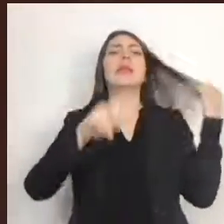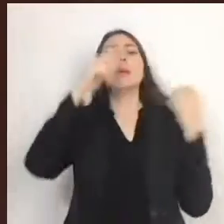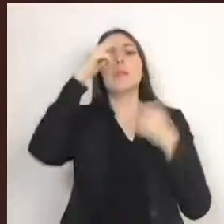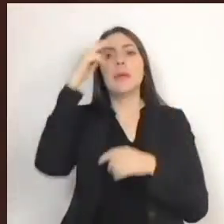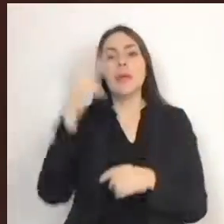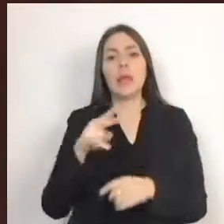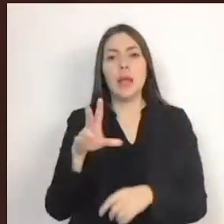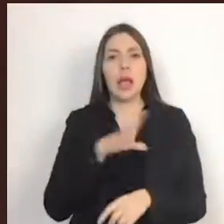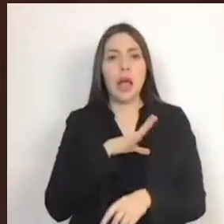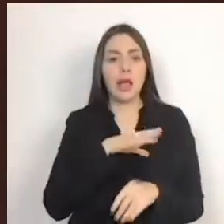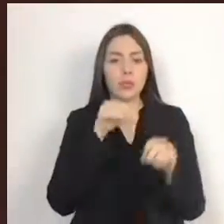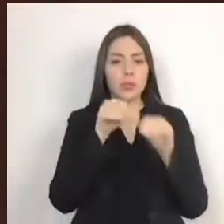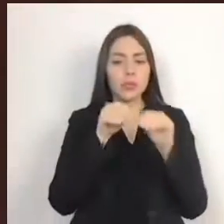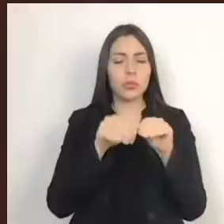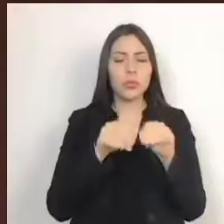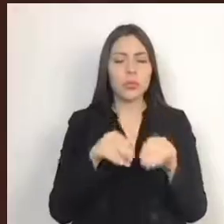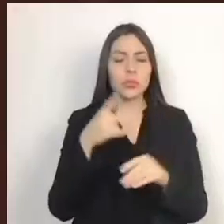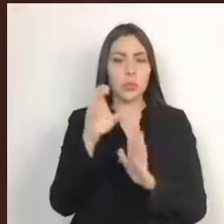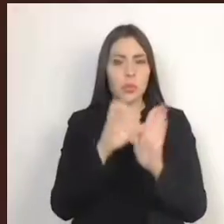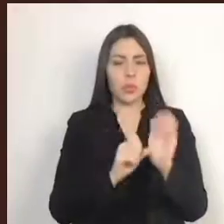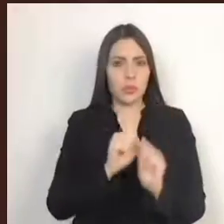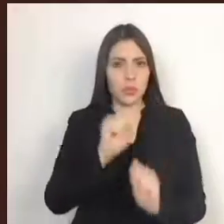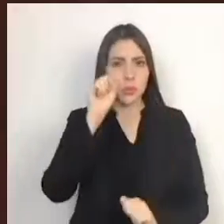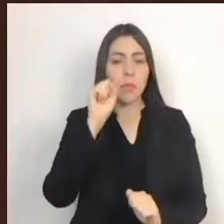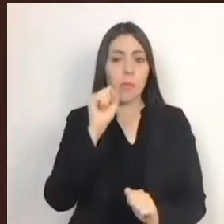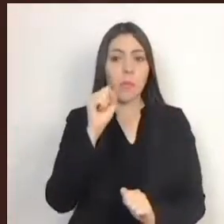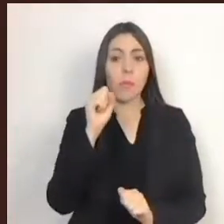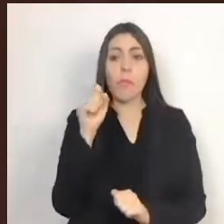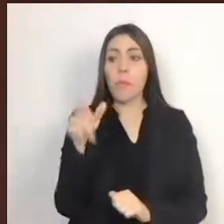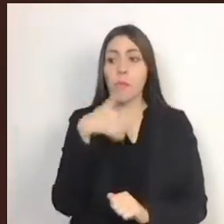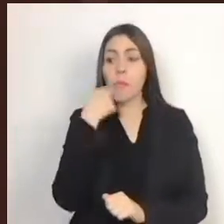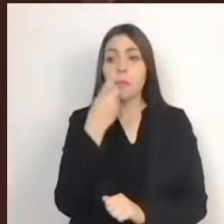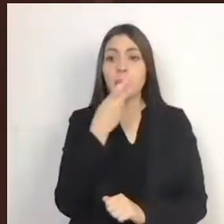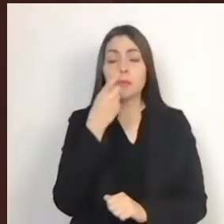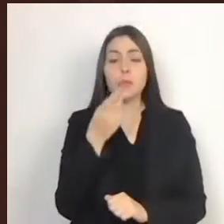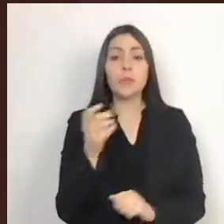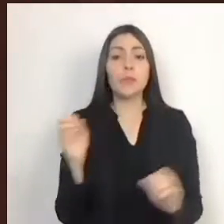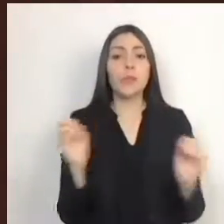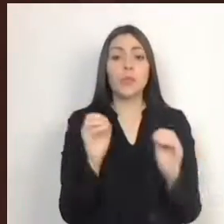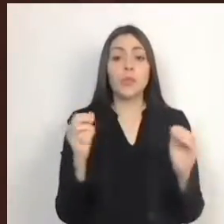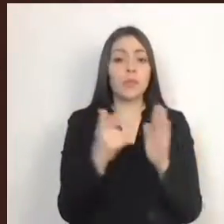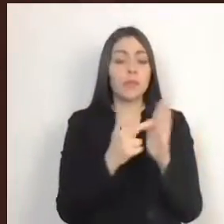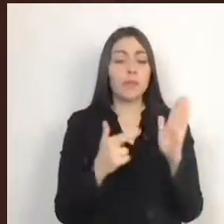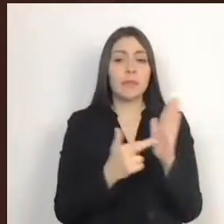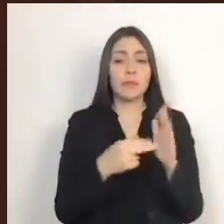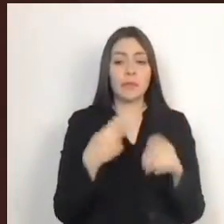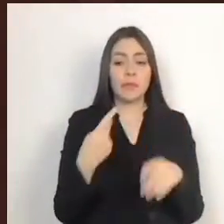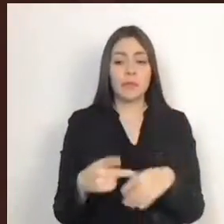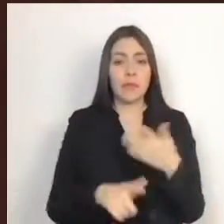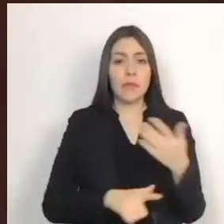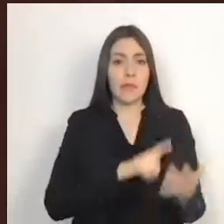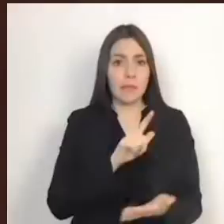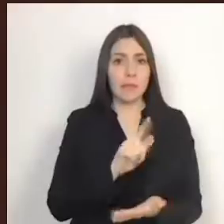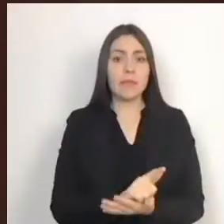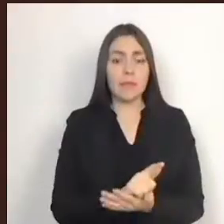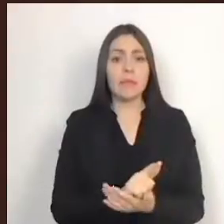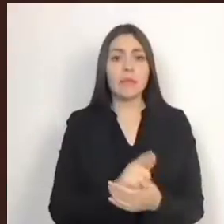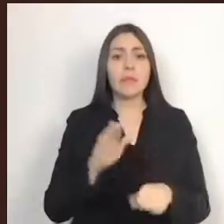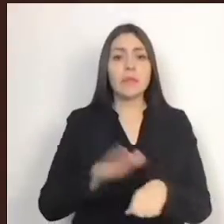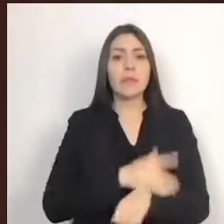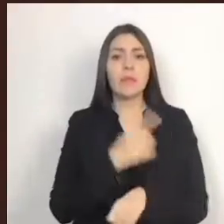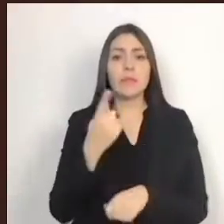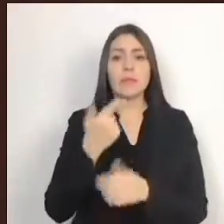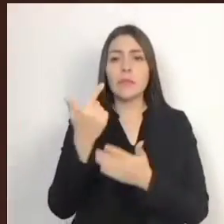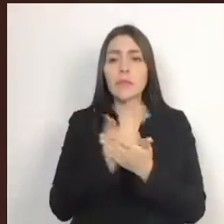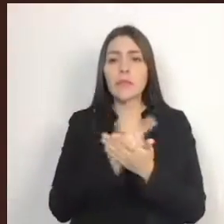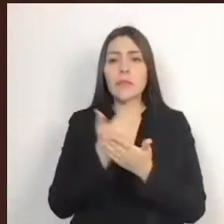políticas. Pero ello no justifica que no se hayan regulado en nuestro propio marco legal, ya que de acuerdo con el Censo Nacional